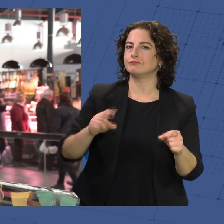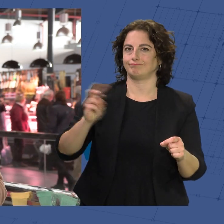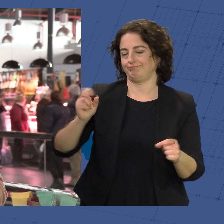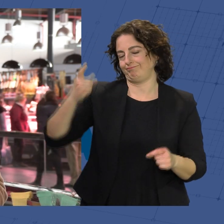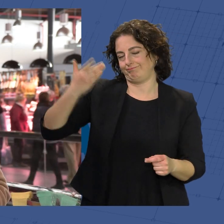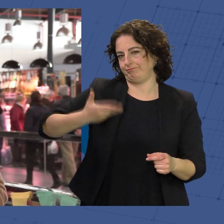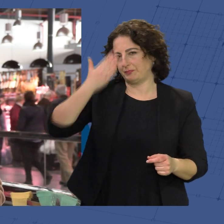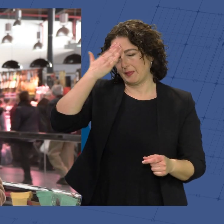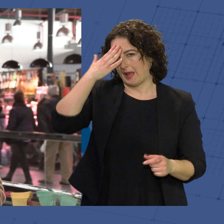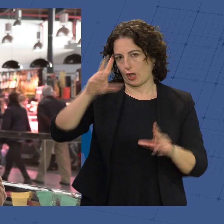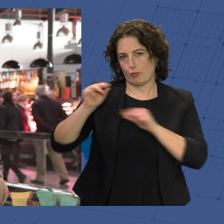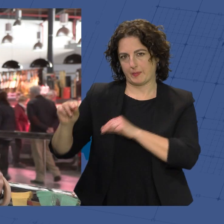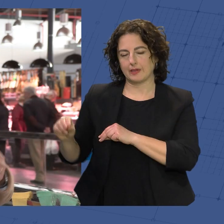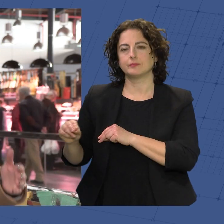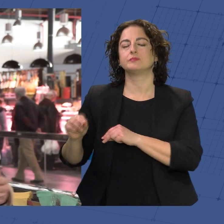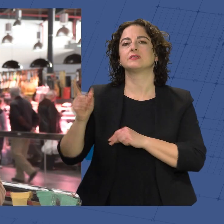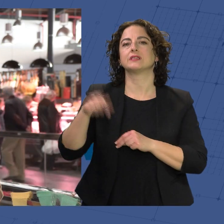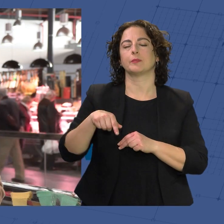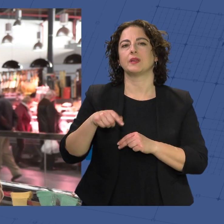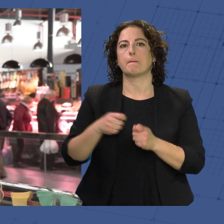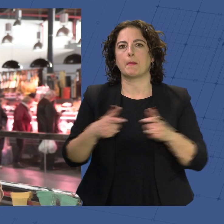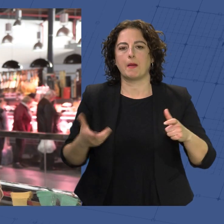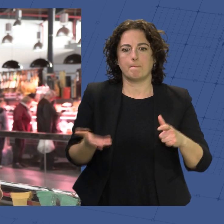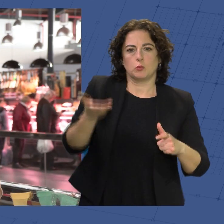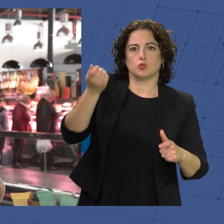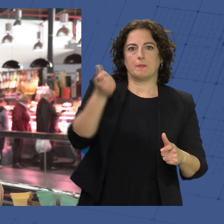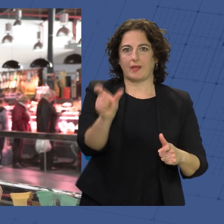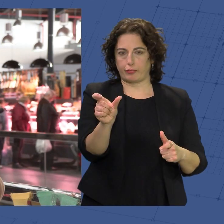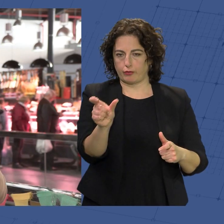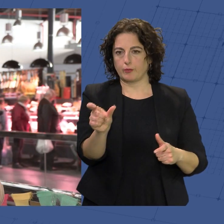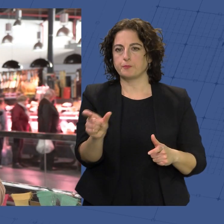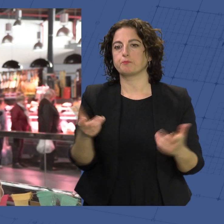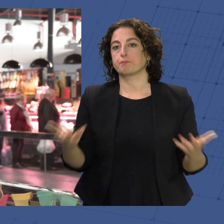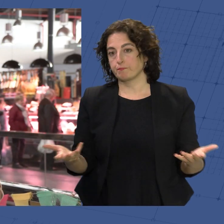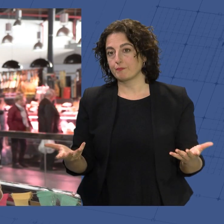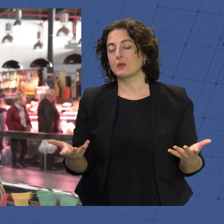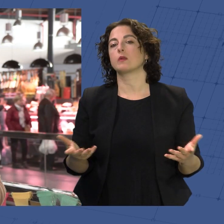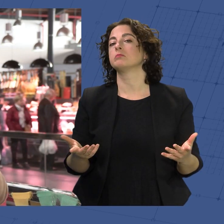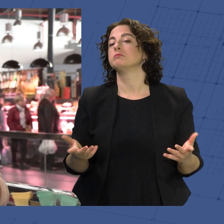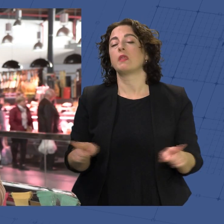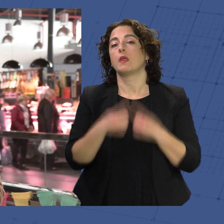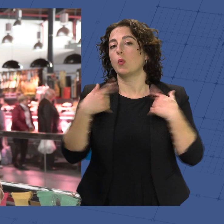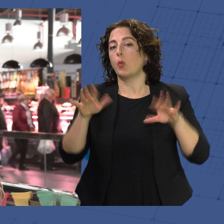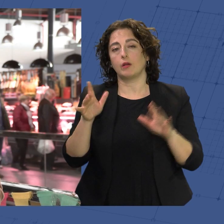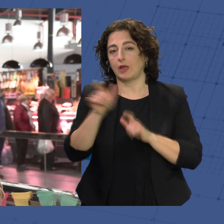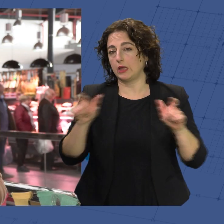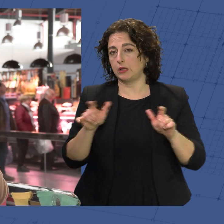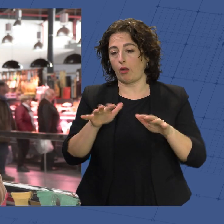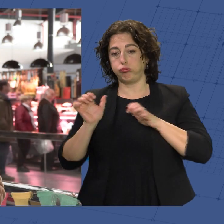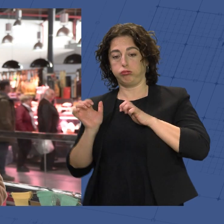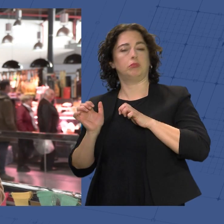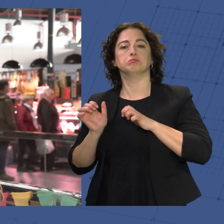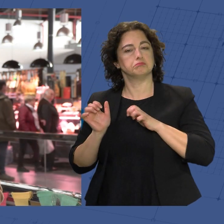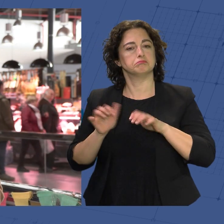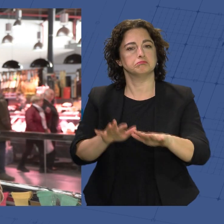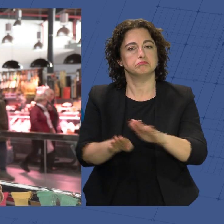compras, pero también los que más ven crecer su precio en estos días. Algo que aún así no va a echar atrás a los almerienses que